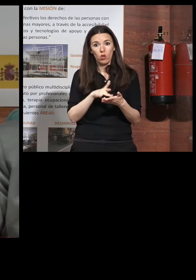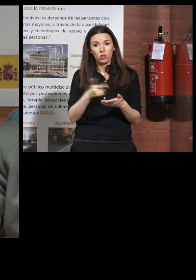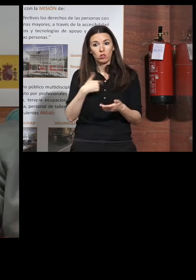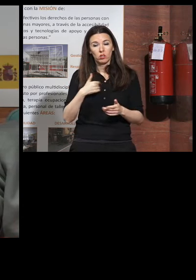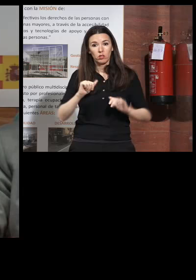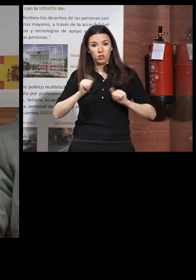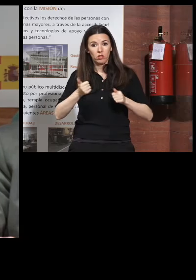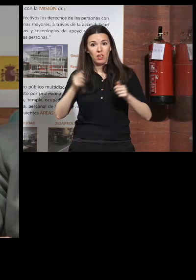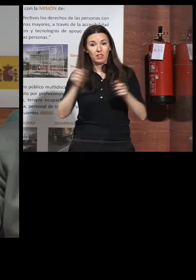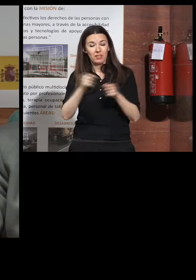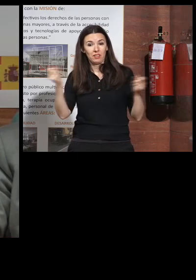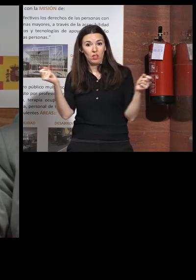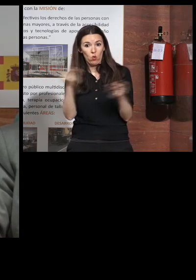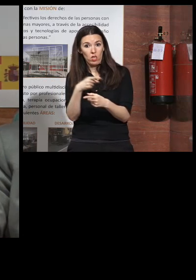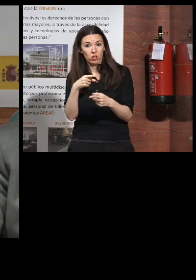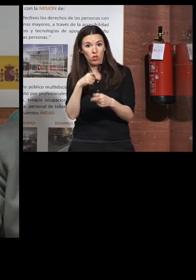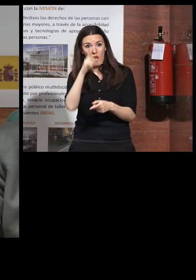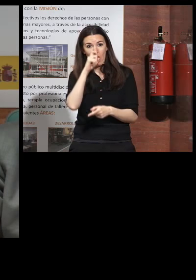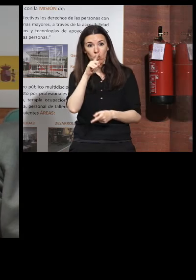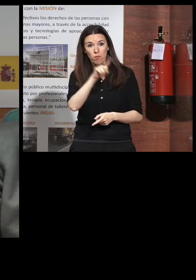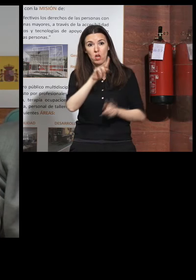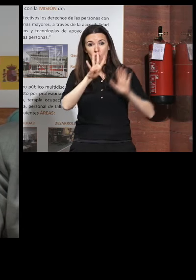yo ingresé en la seguridad social año 74